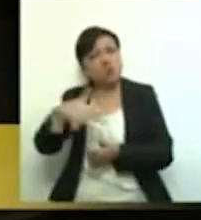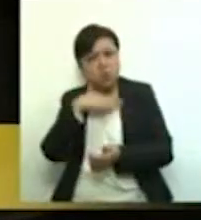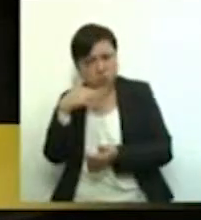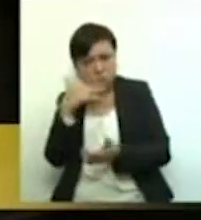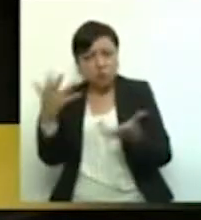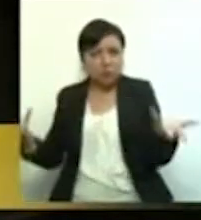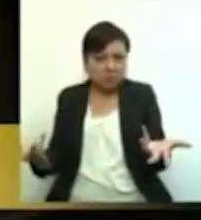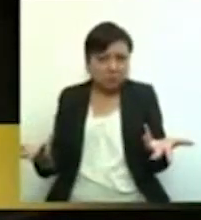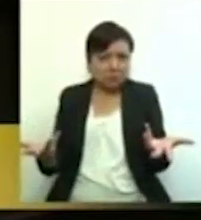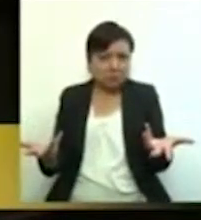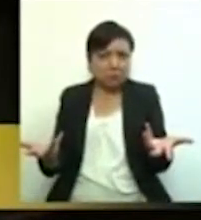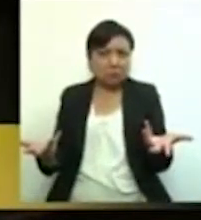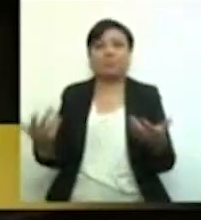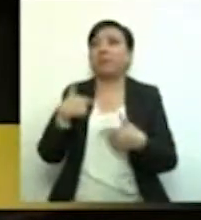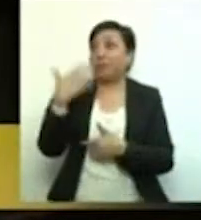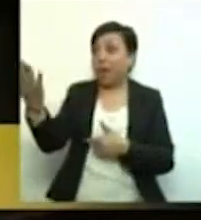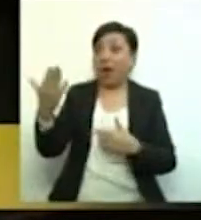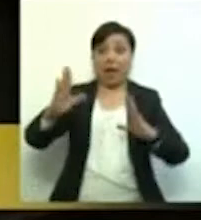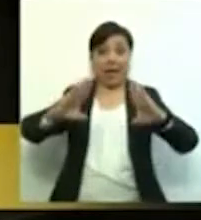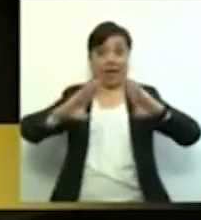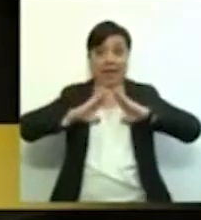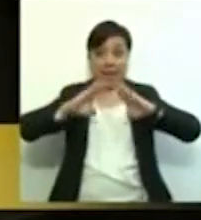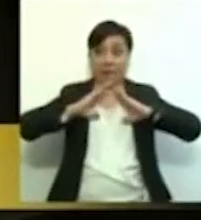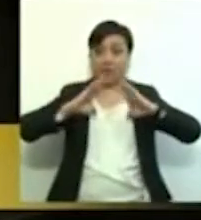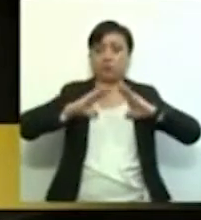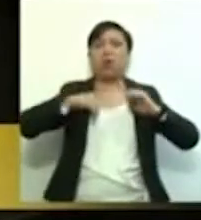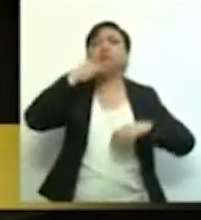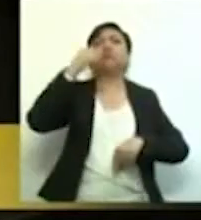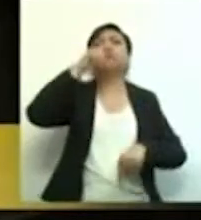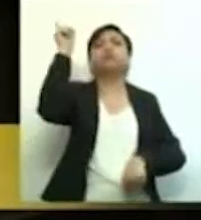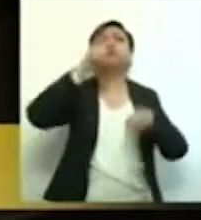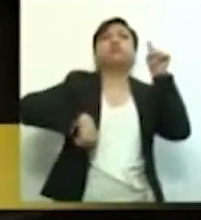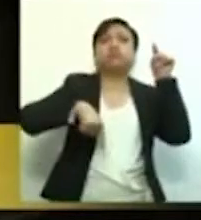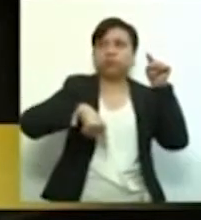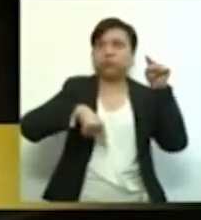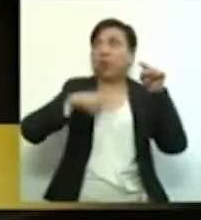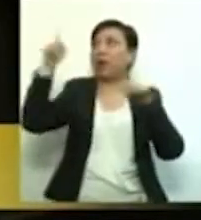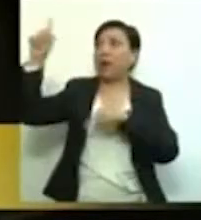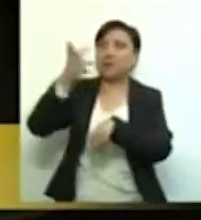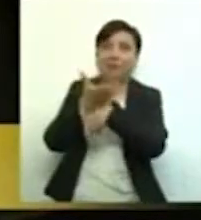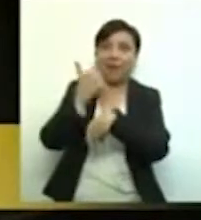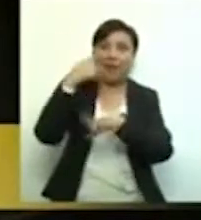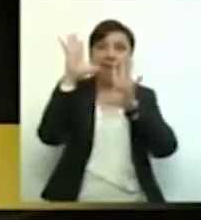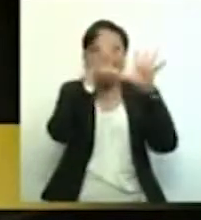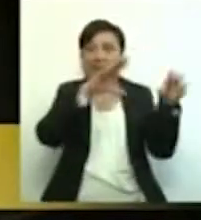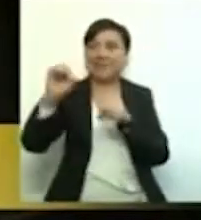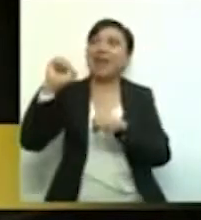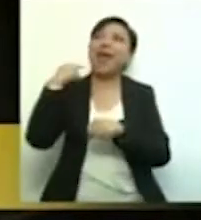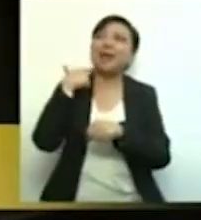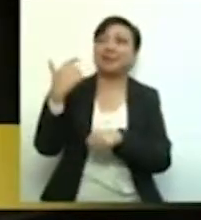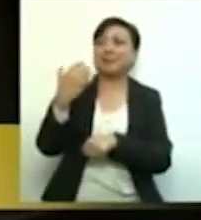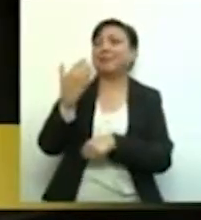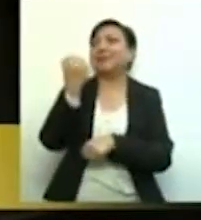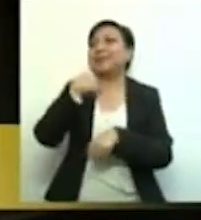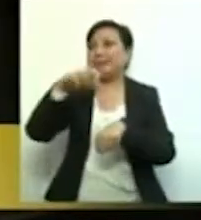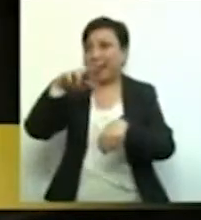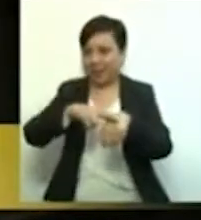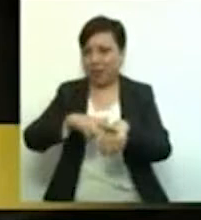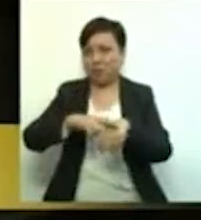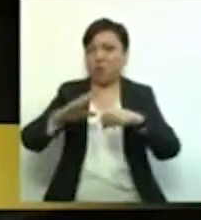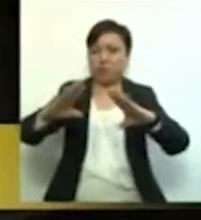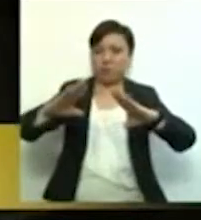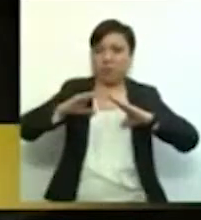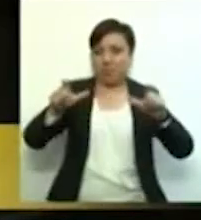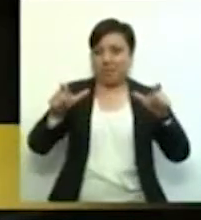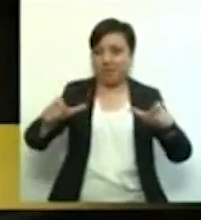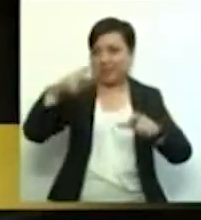¿Van acaso a desaparecer al ejército mexicano porque Estados Unidos detuvo al exsecretario de la defensa nacional por vínculos con el